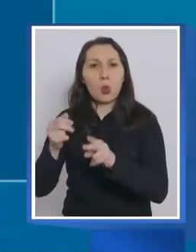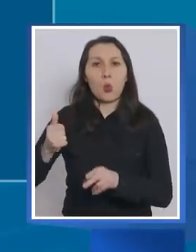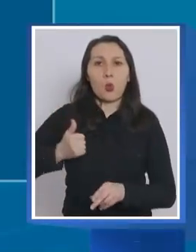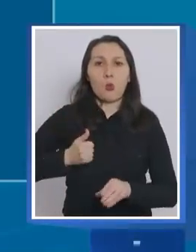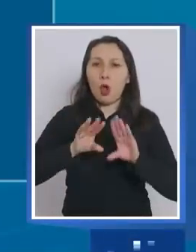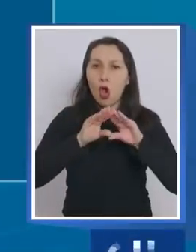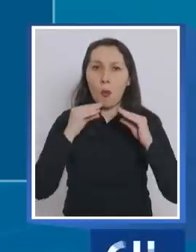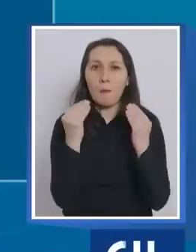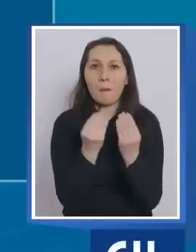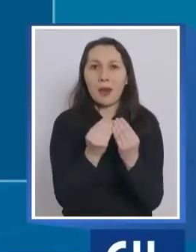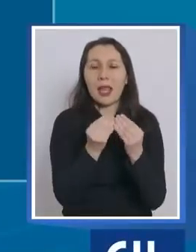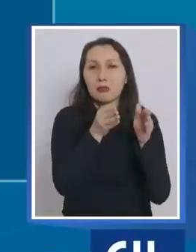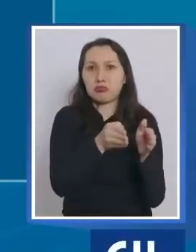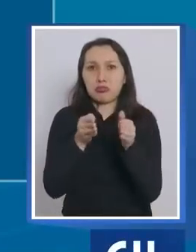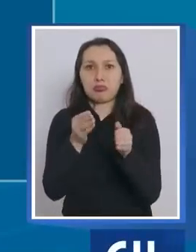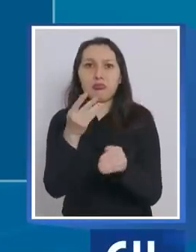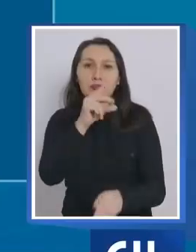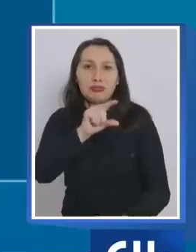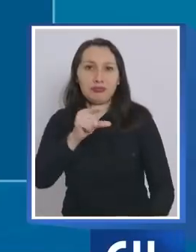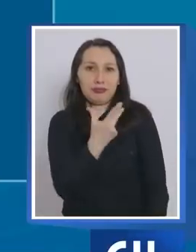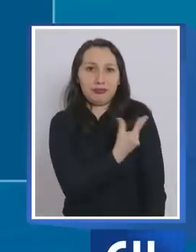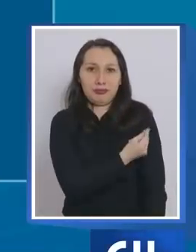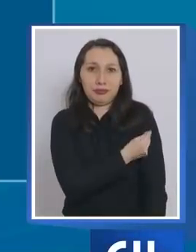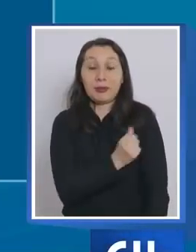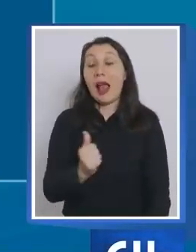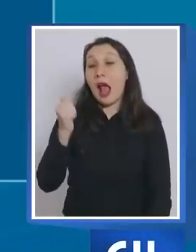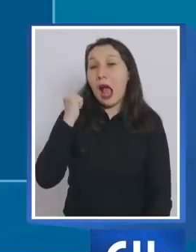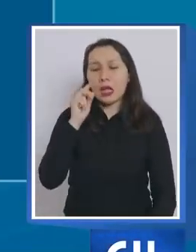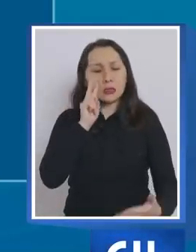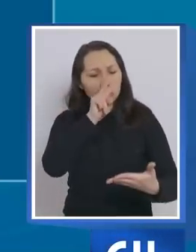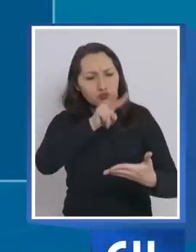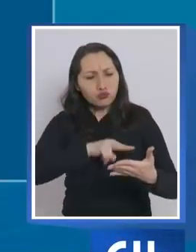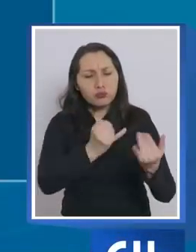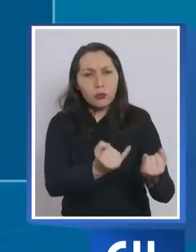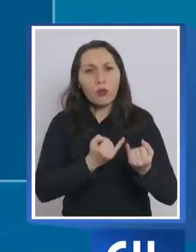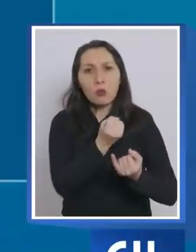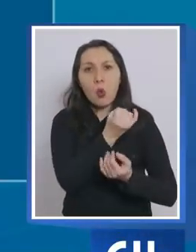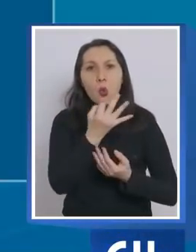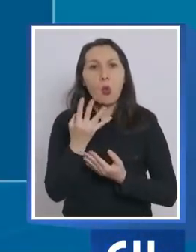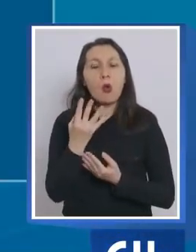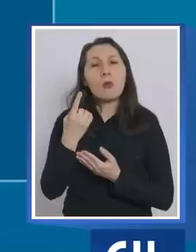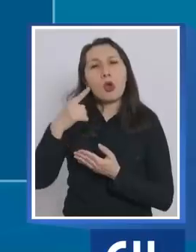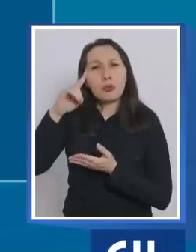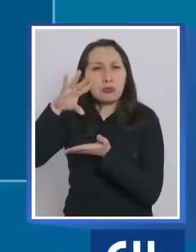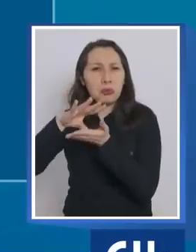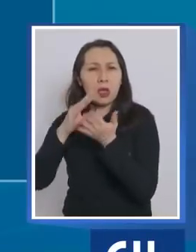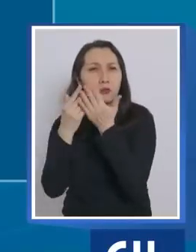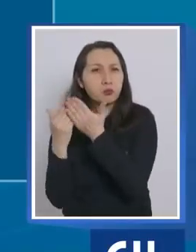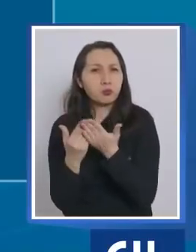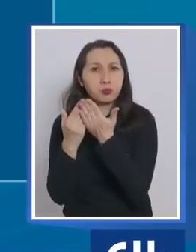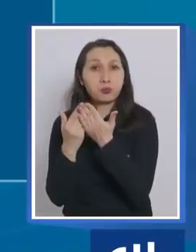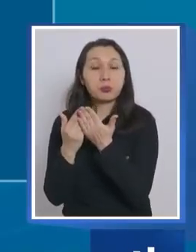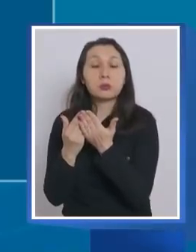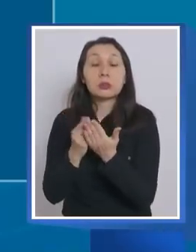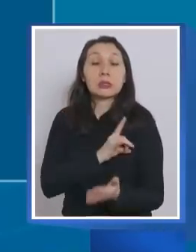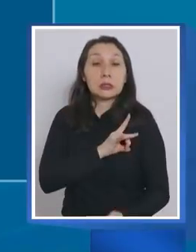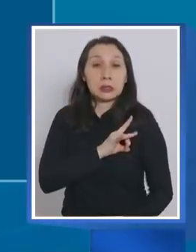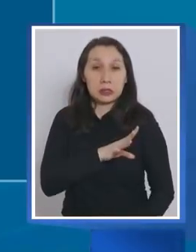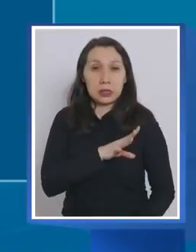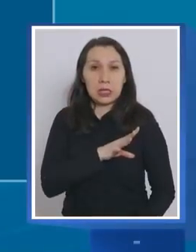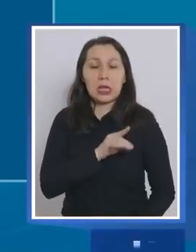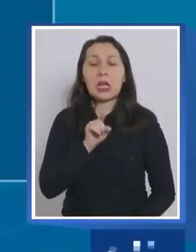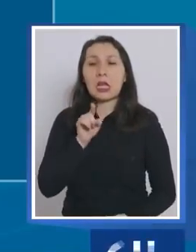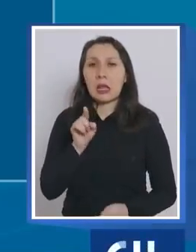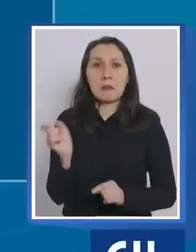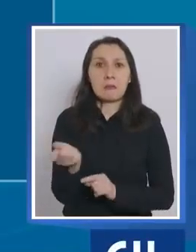ha completado su esquema de vacunación. Ayer revisé los datos de Our Warning Data. Chile es uno